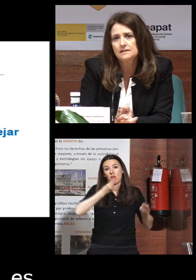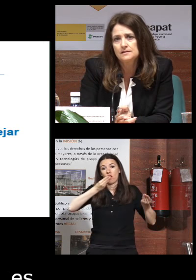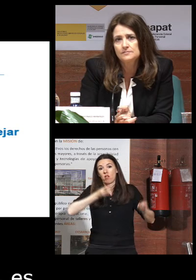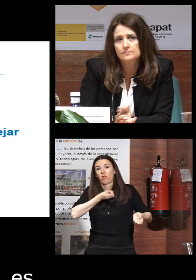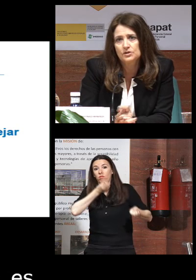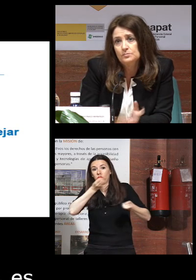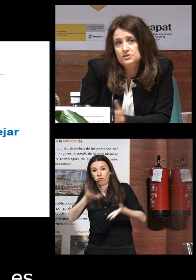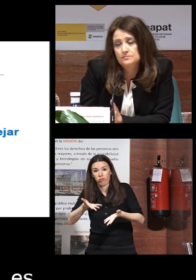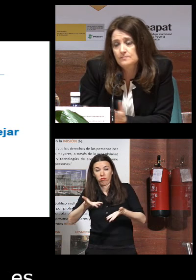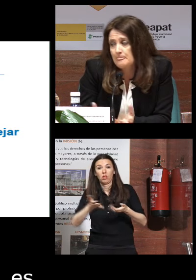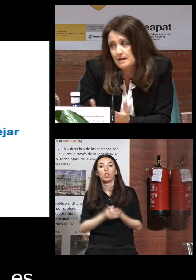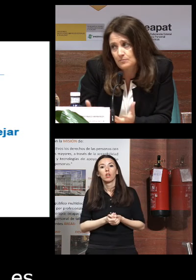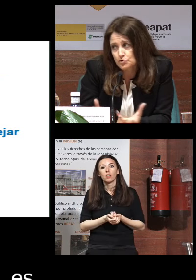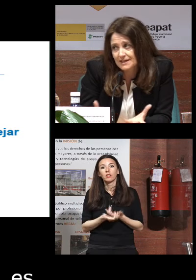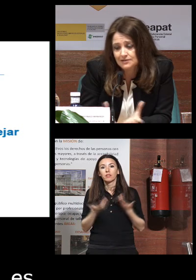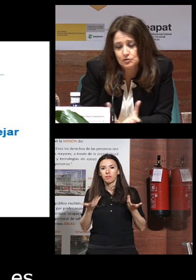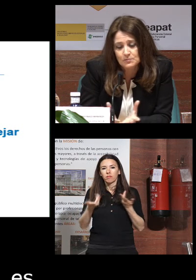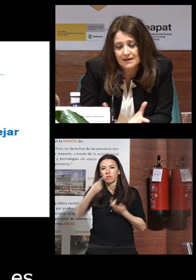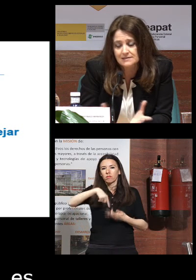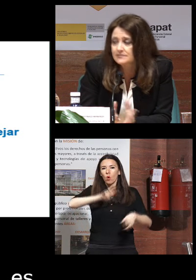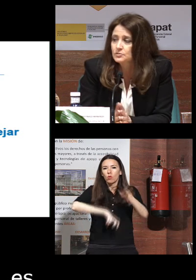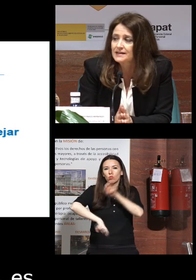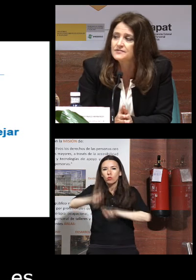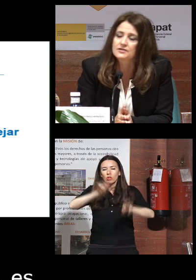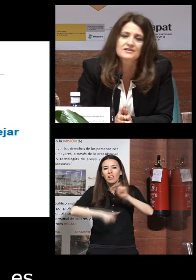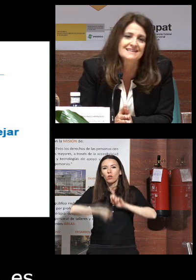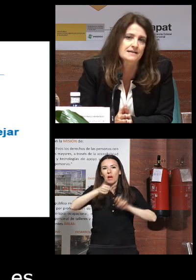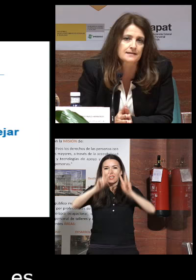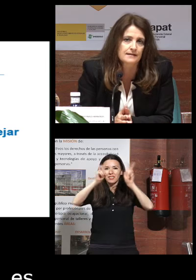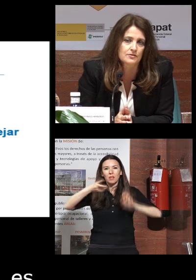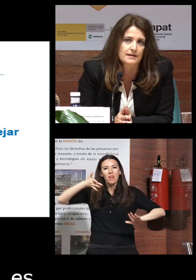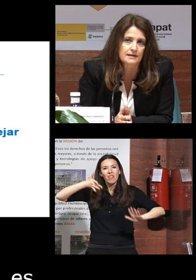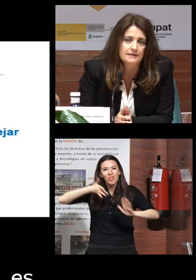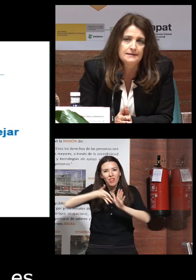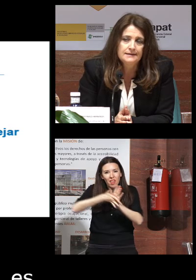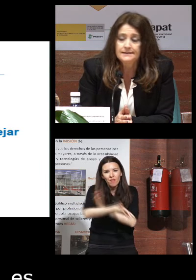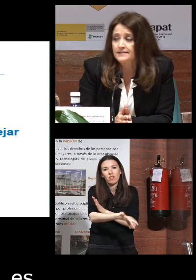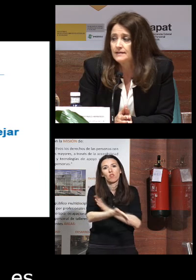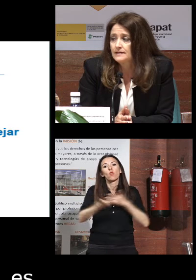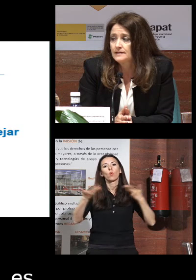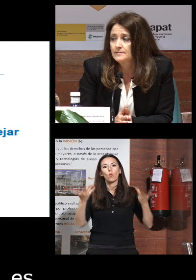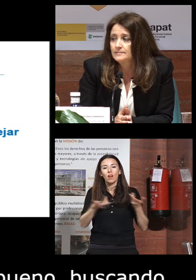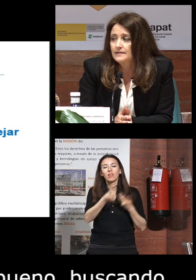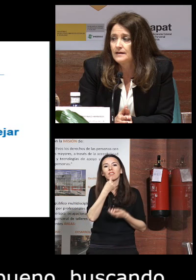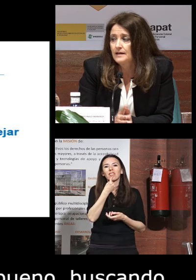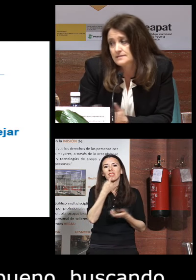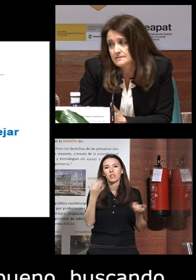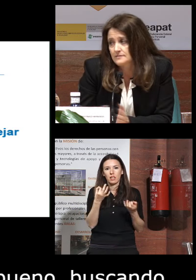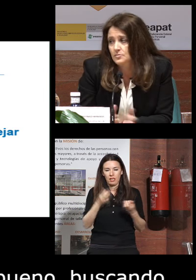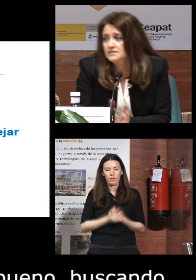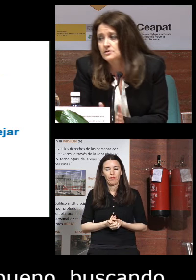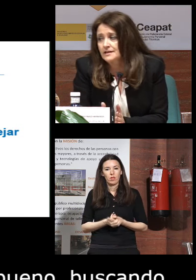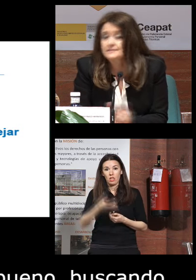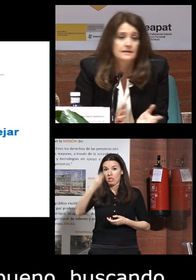y bueno pues buscando más sobre la definición de transgeneracional dice es